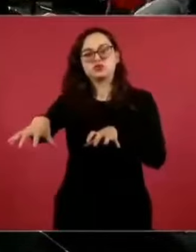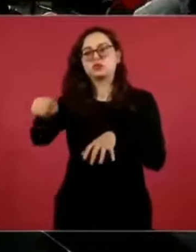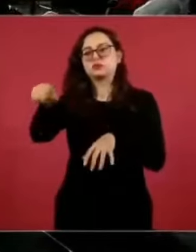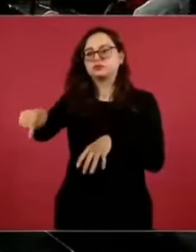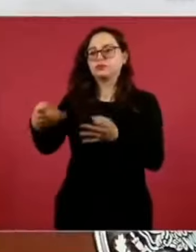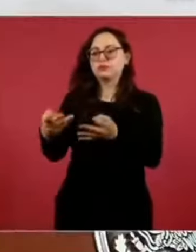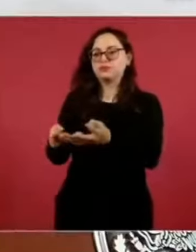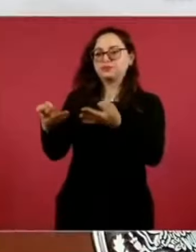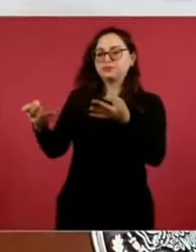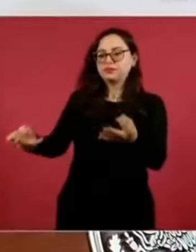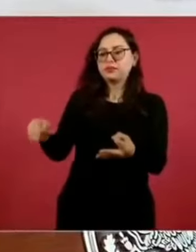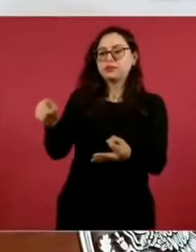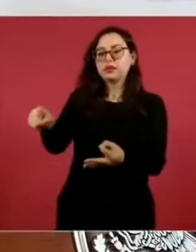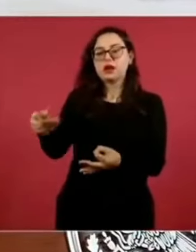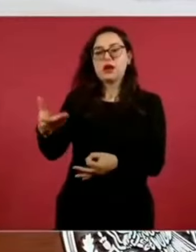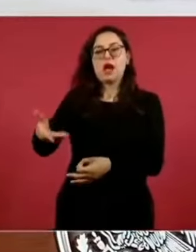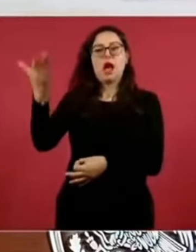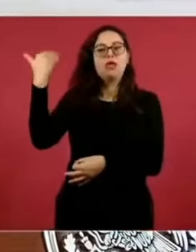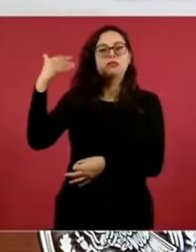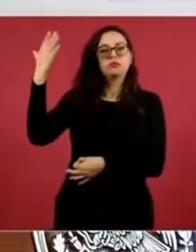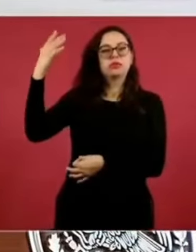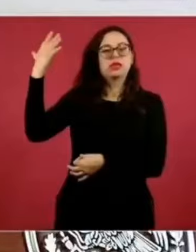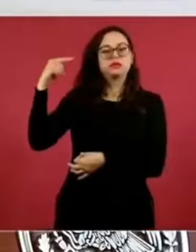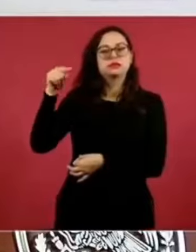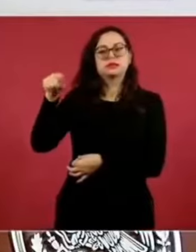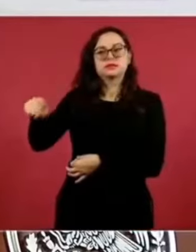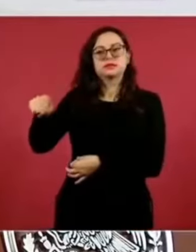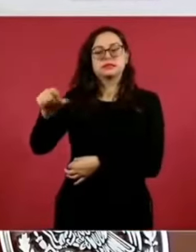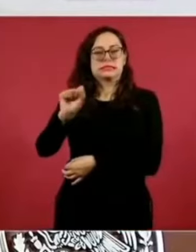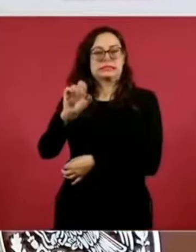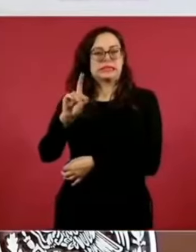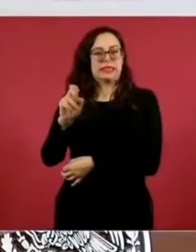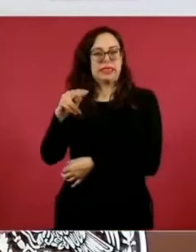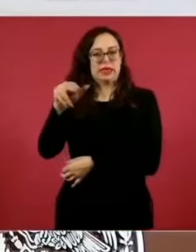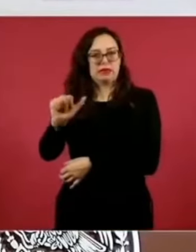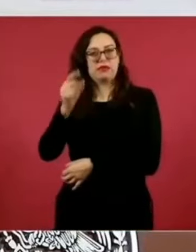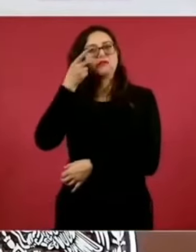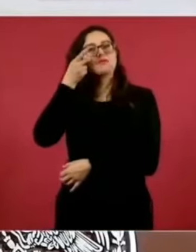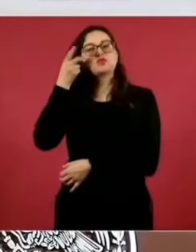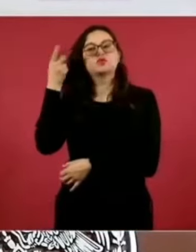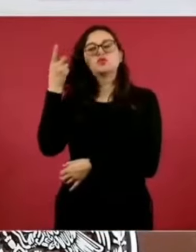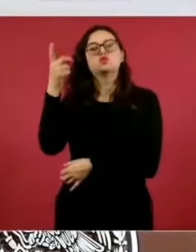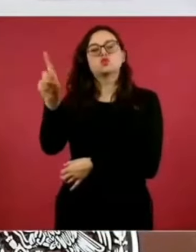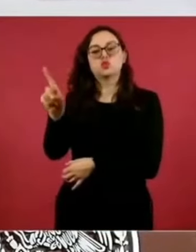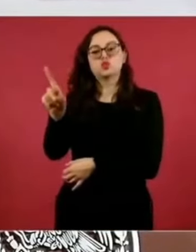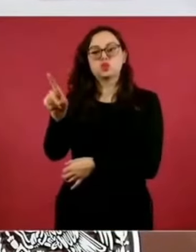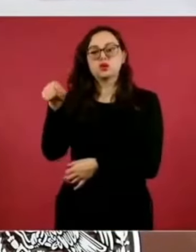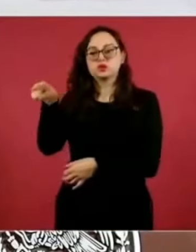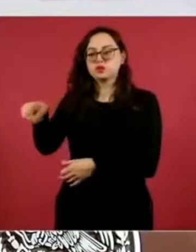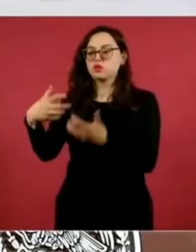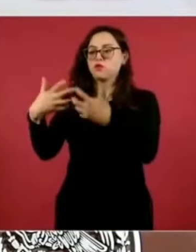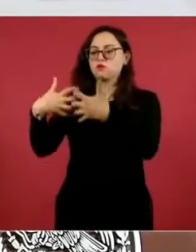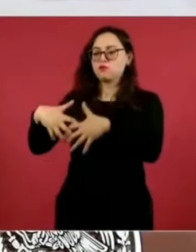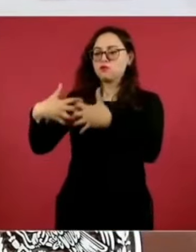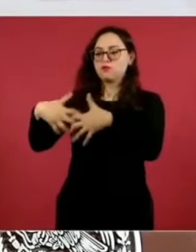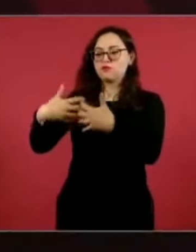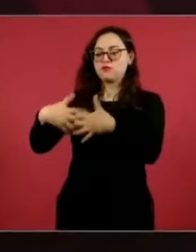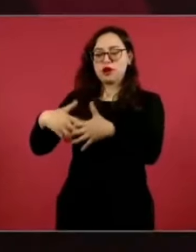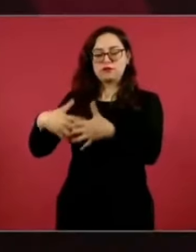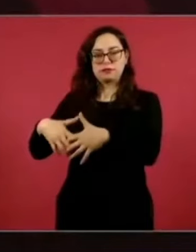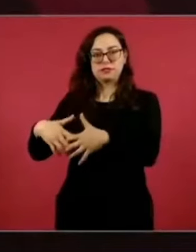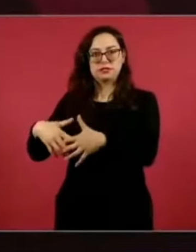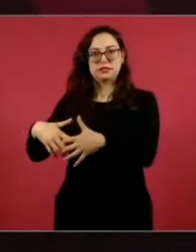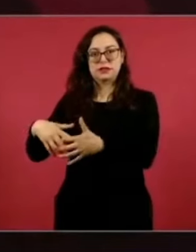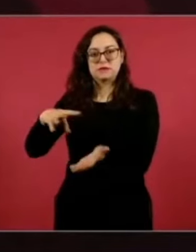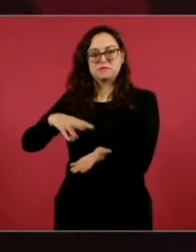era de la Secretaría de la Defensa, donde estaban las fábricas de pólvora